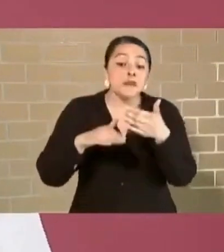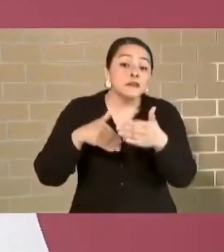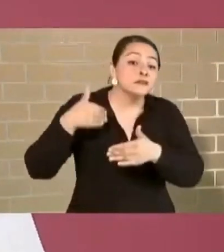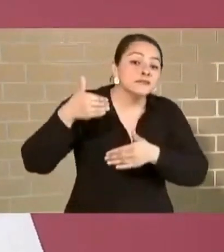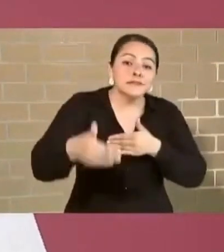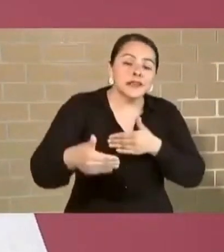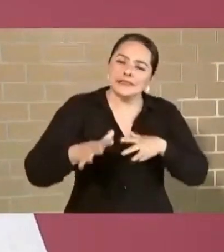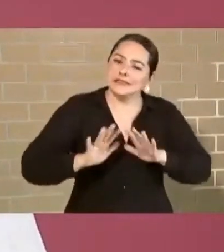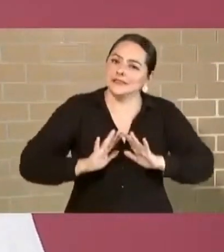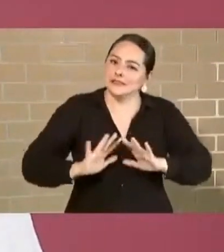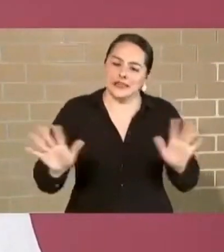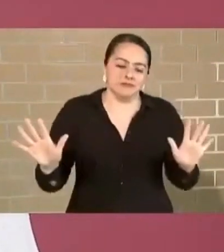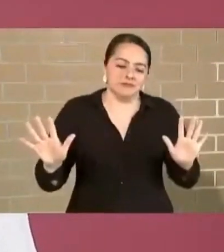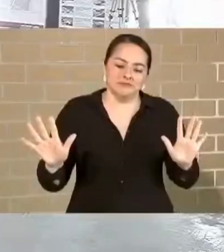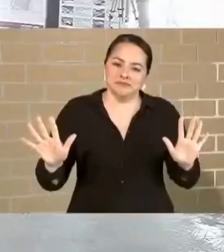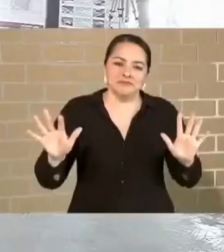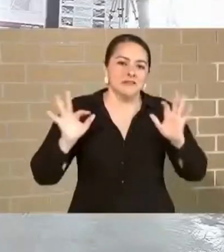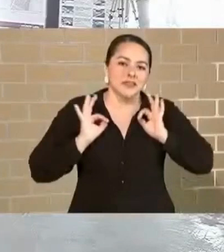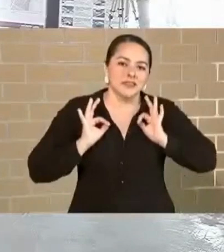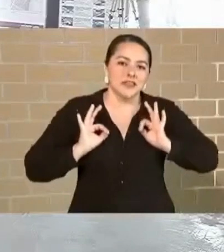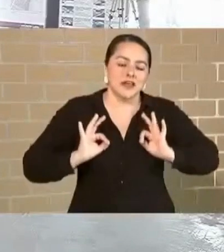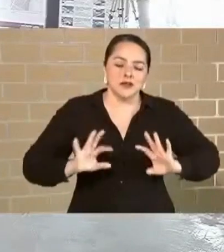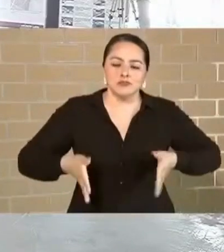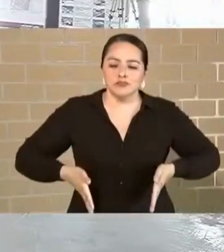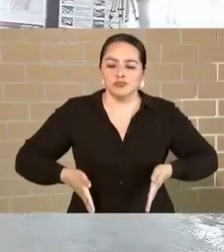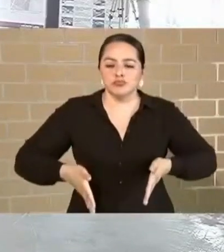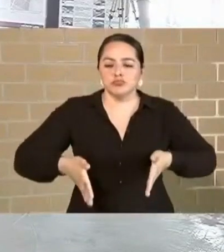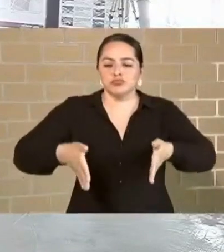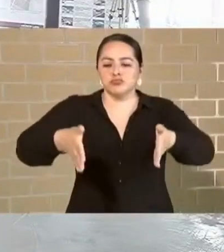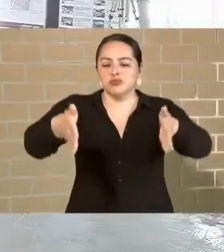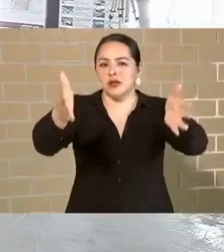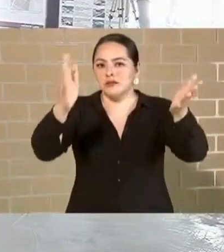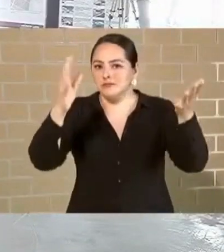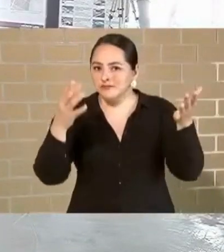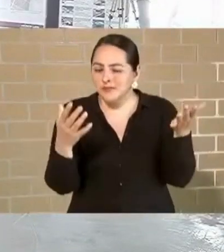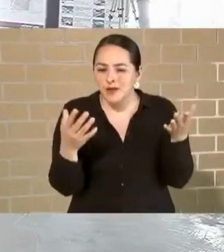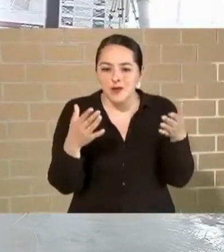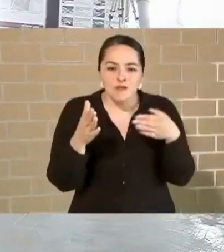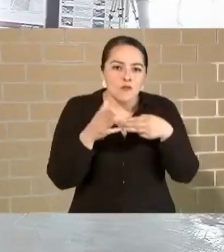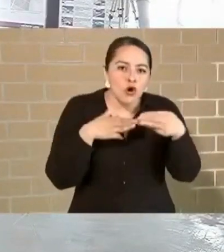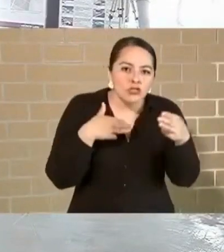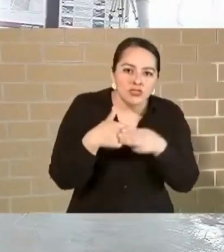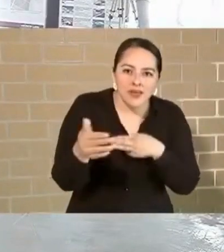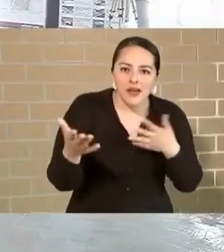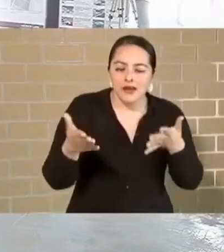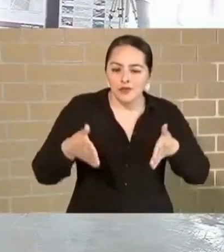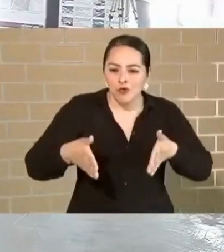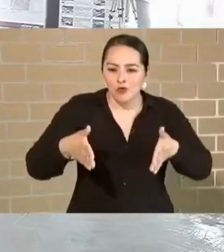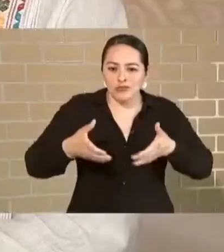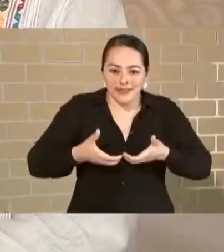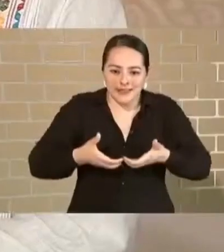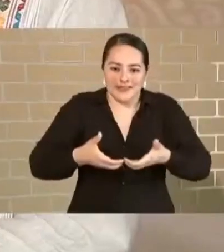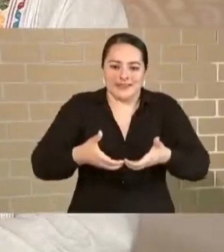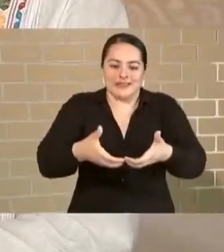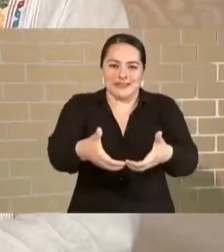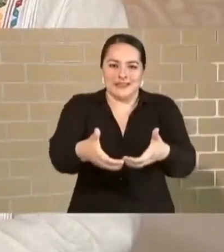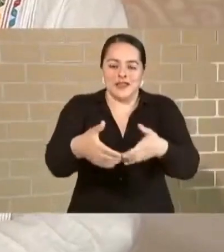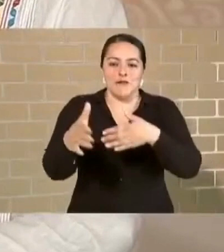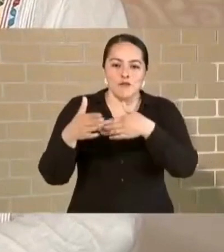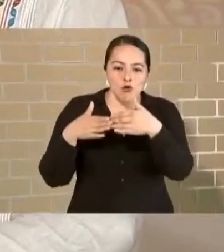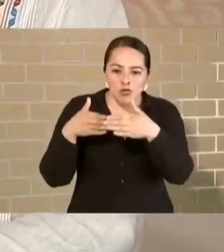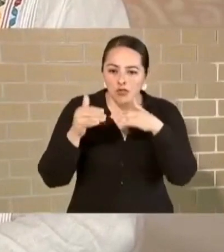se va a tener una vía moderna, una carretera moderna